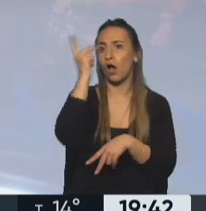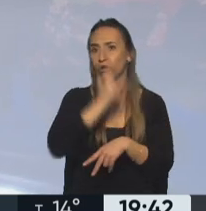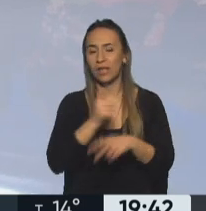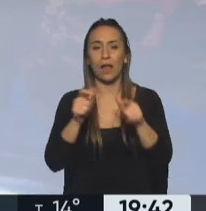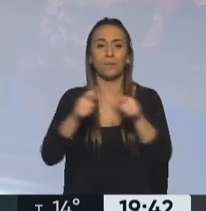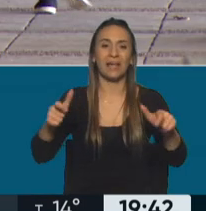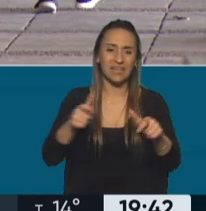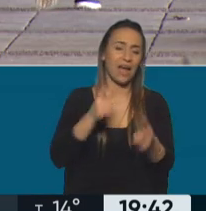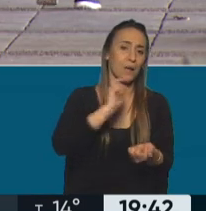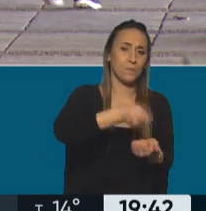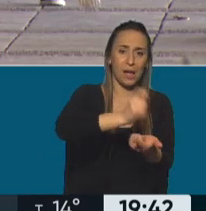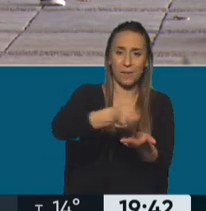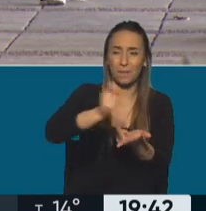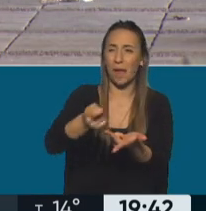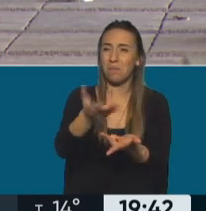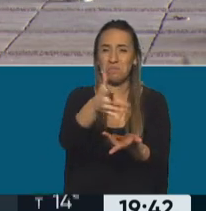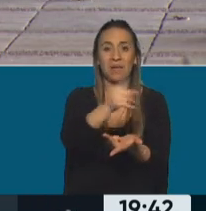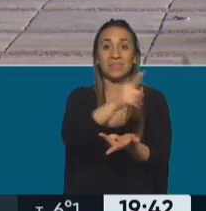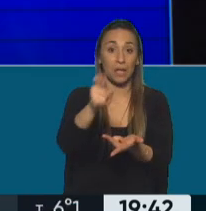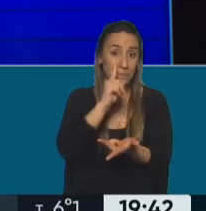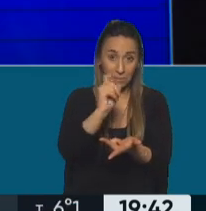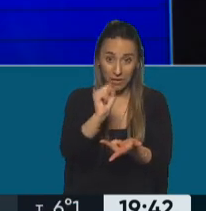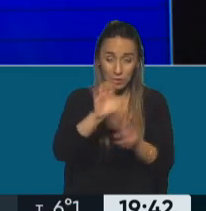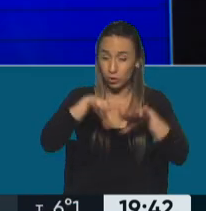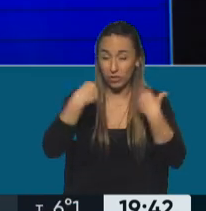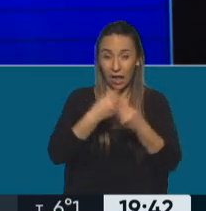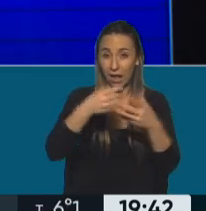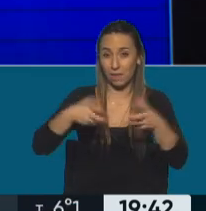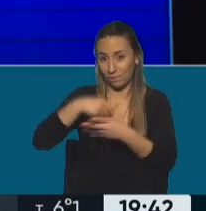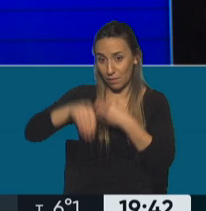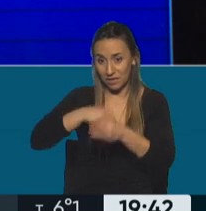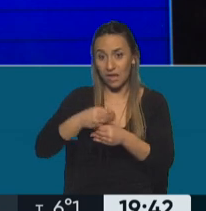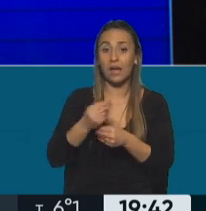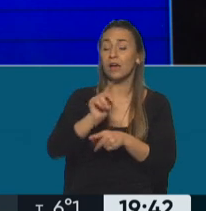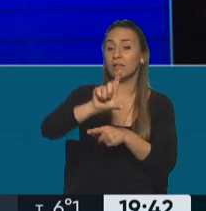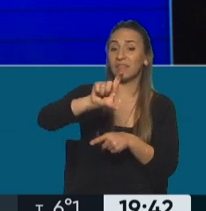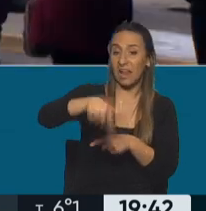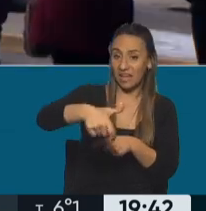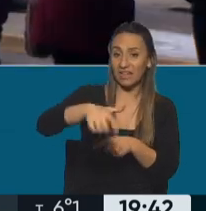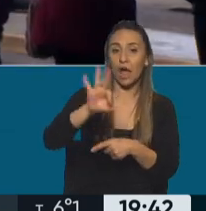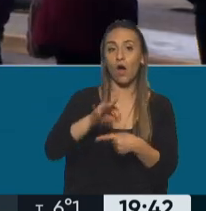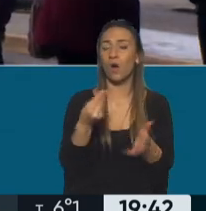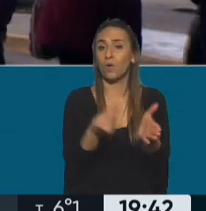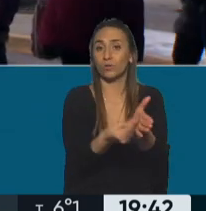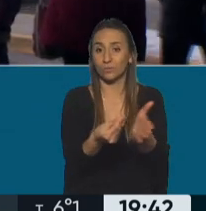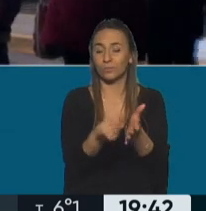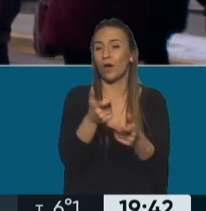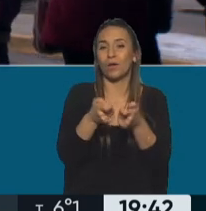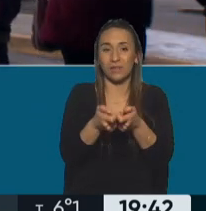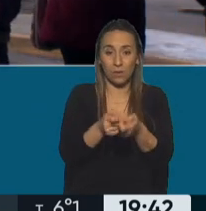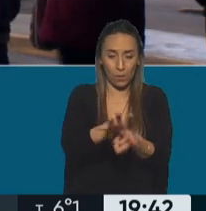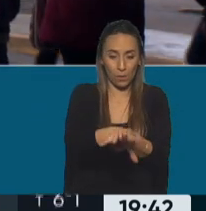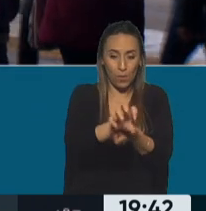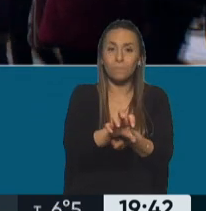pasaje y demás, ponele que gastás 100.000 pesos entre la familia y en una tarjetita o en la billetera virtual se te devuelve el